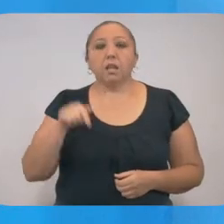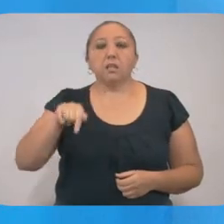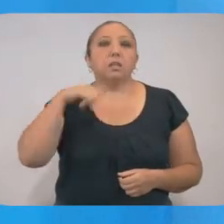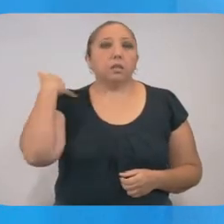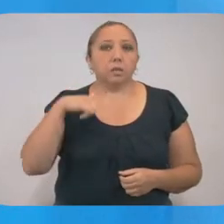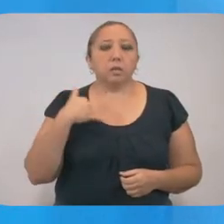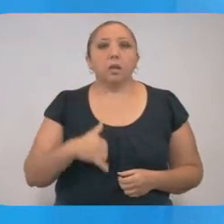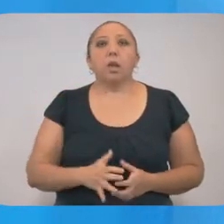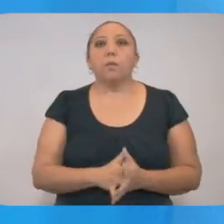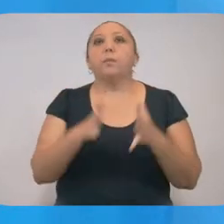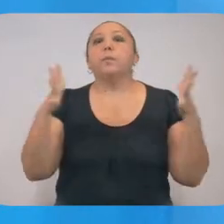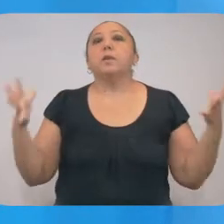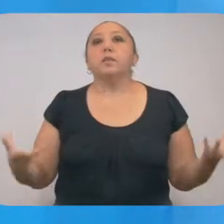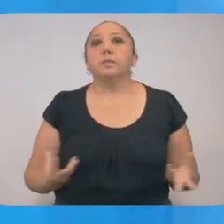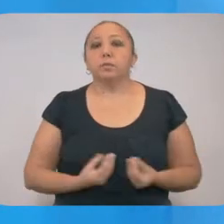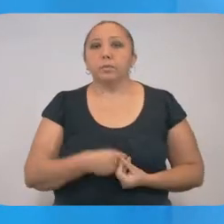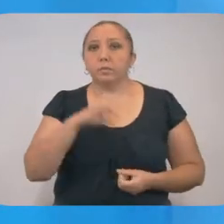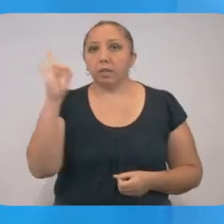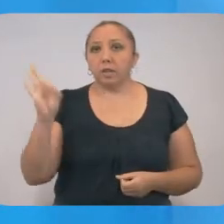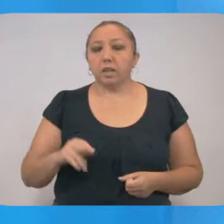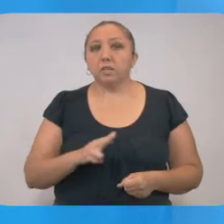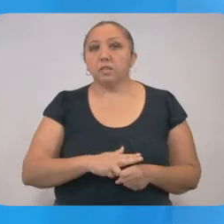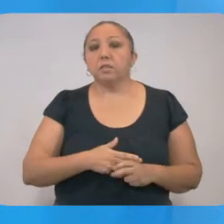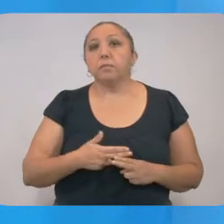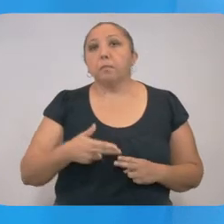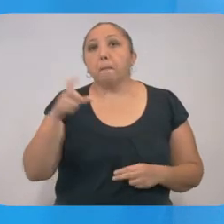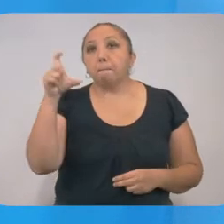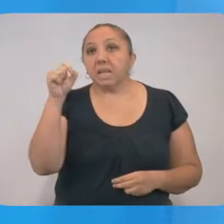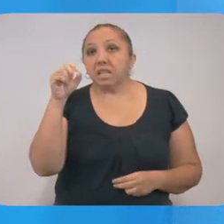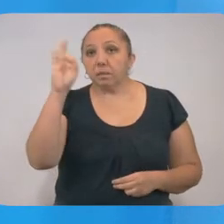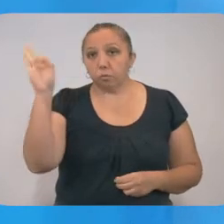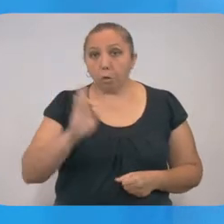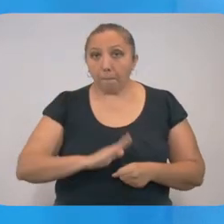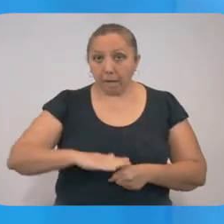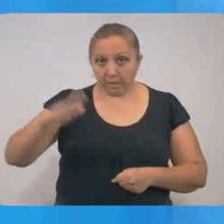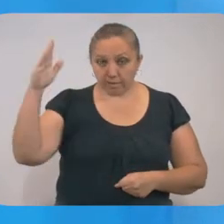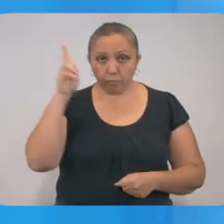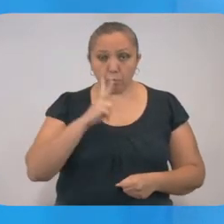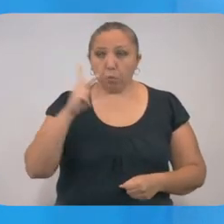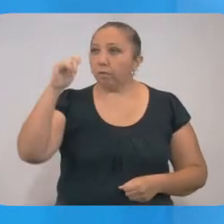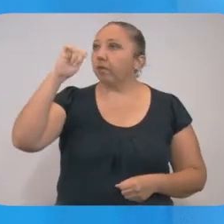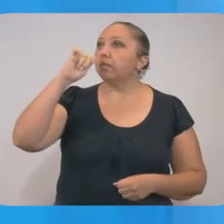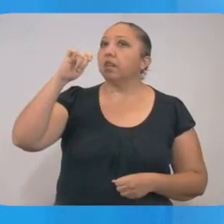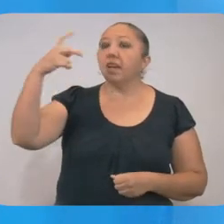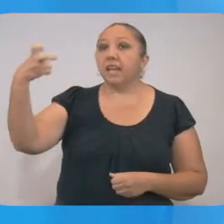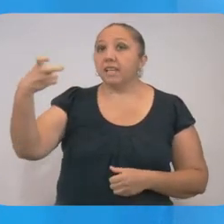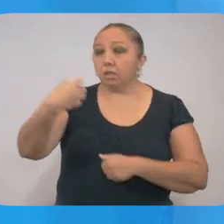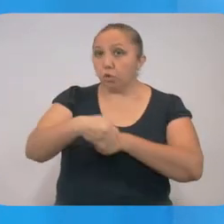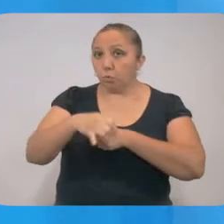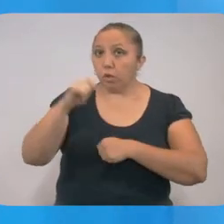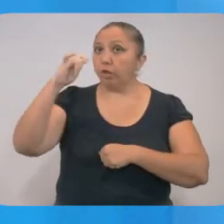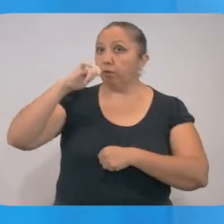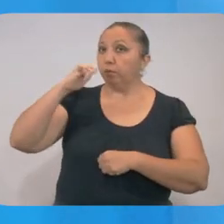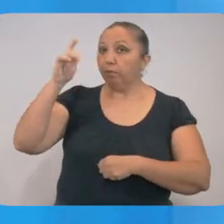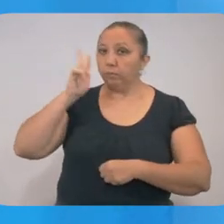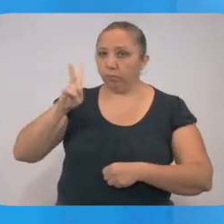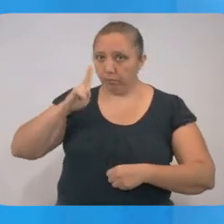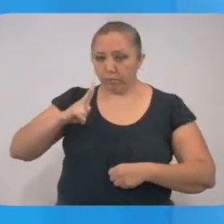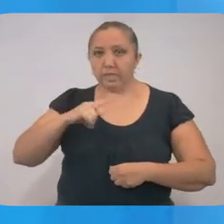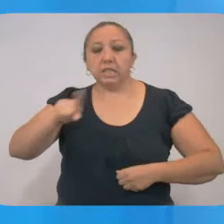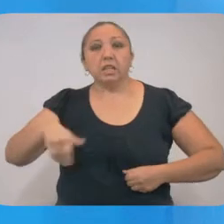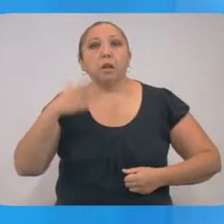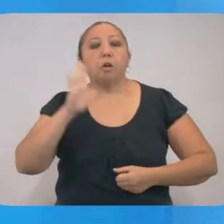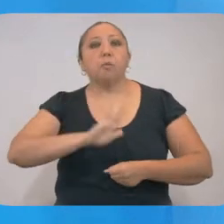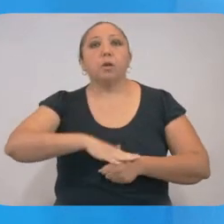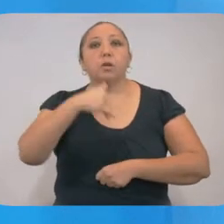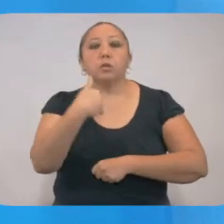Yucatán hemos duplicado ese porcentaje hasta un 20%. Este aumento del número de pruebas implicará, por tanto, un